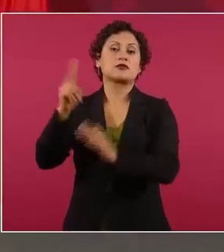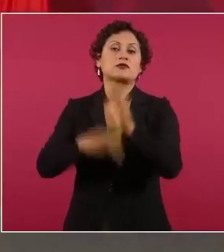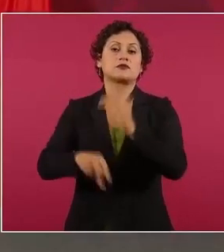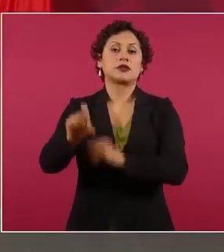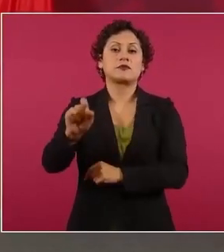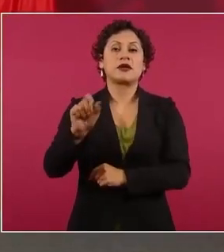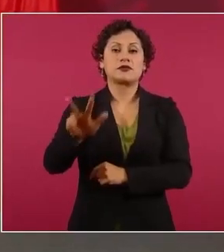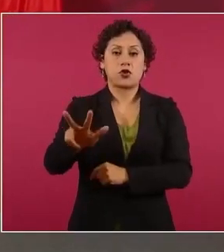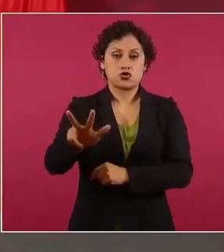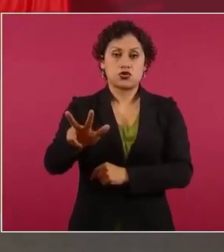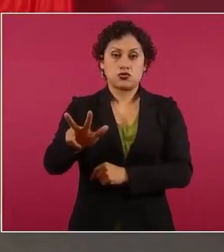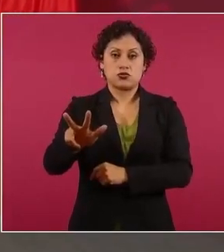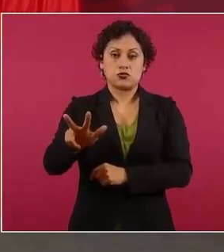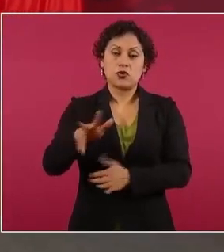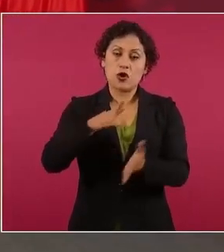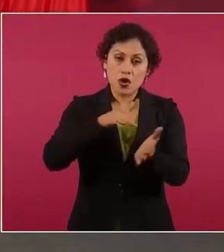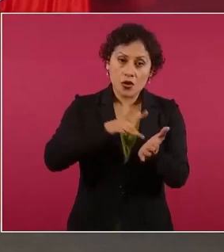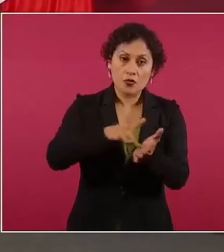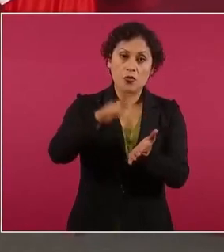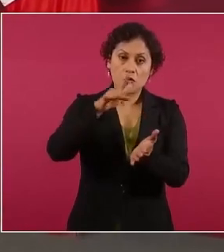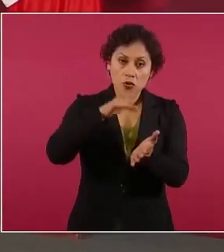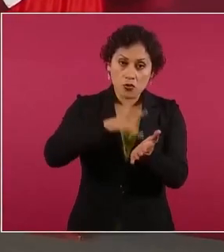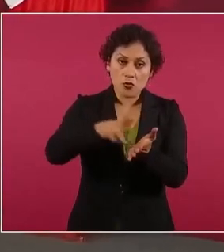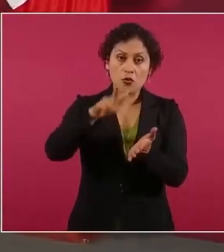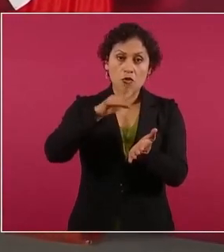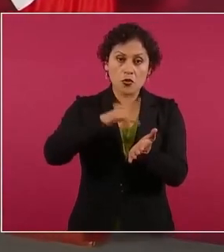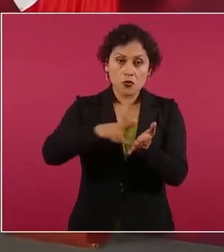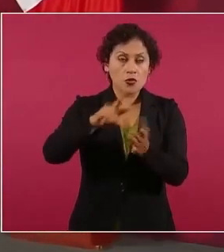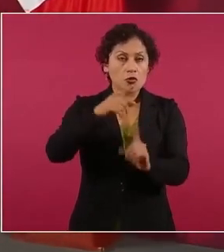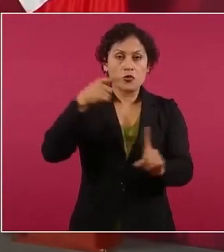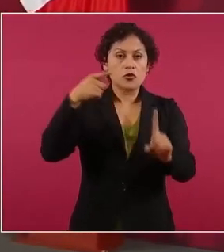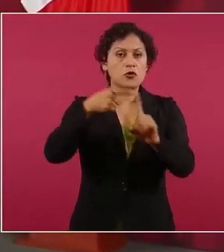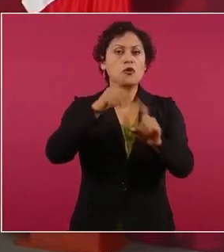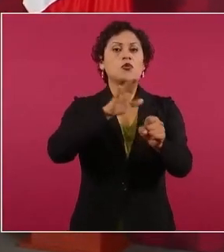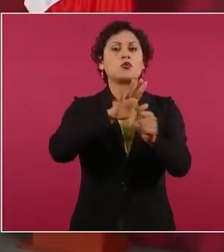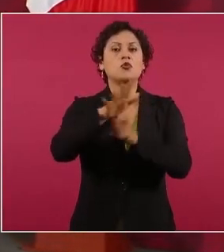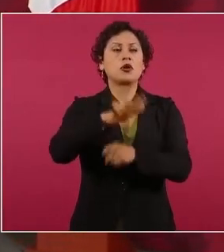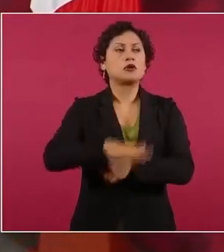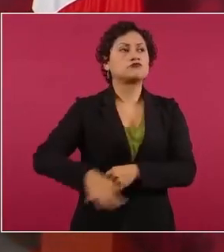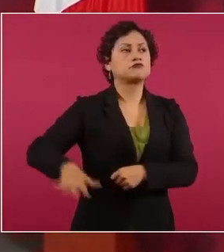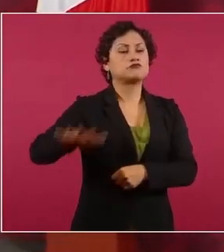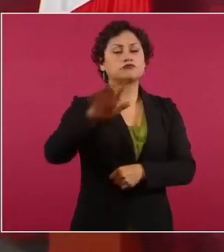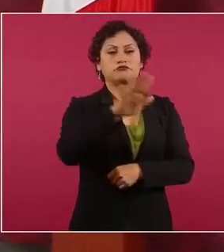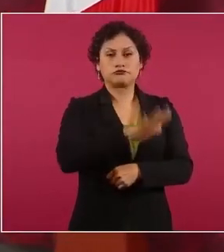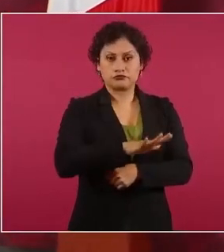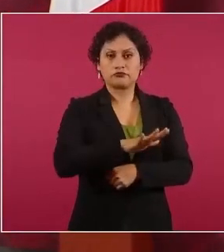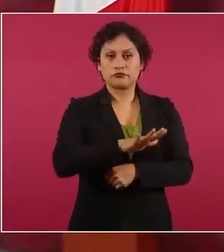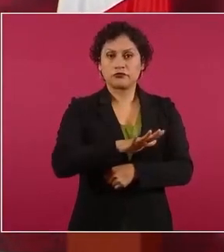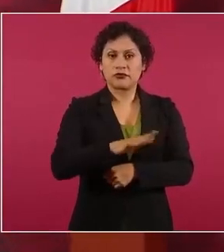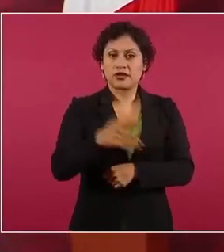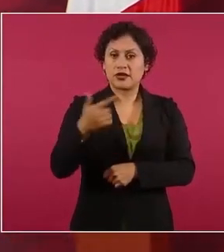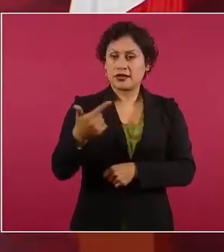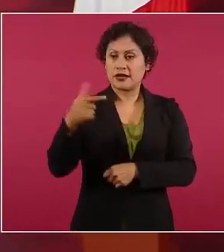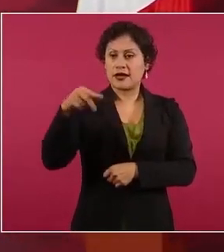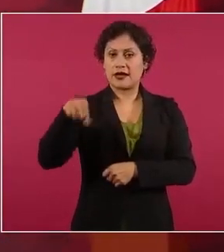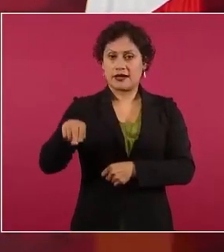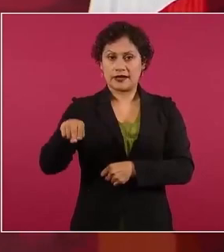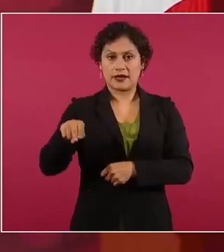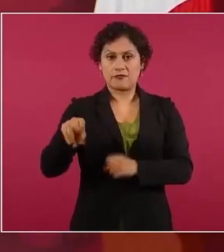apoyando la consolidación de la Guardia Nacional